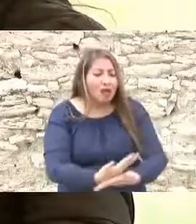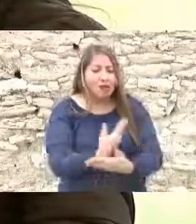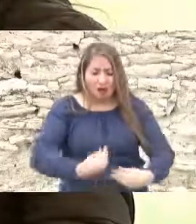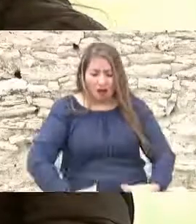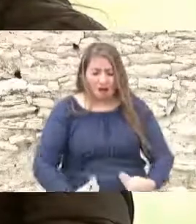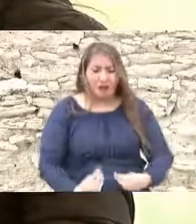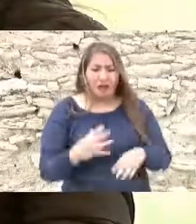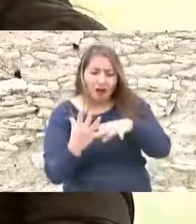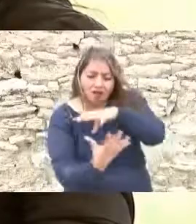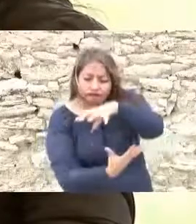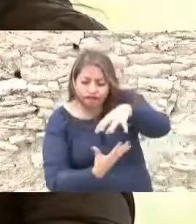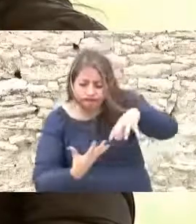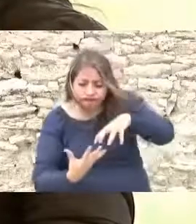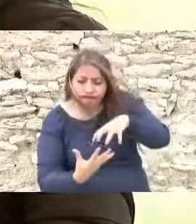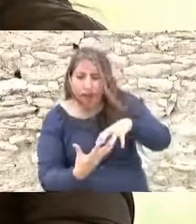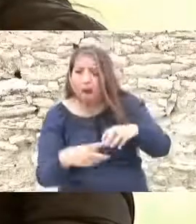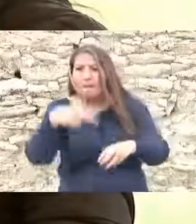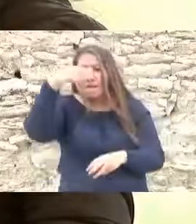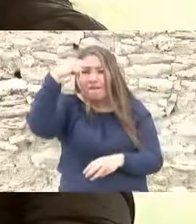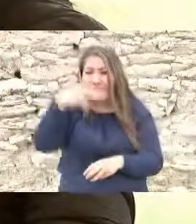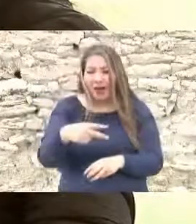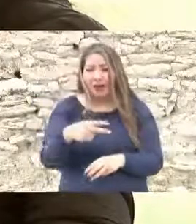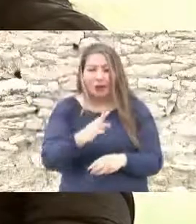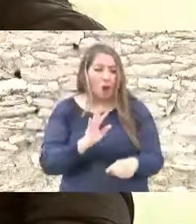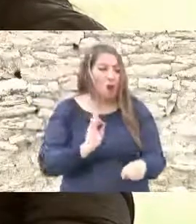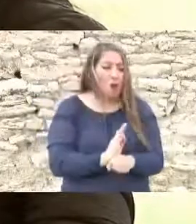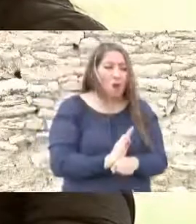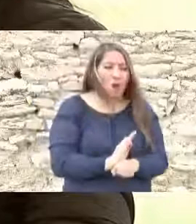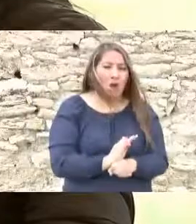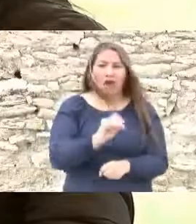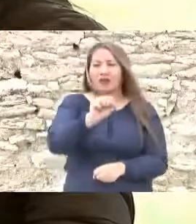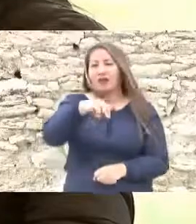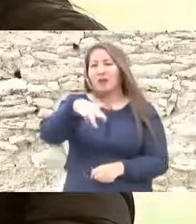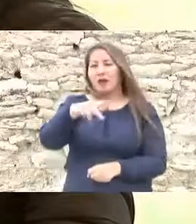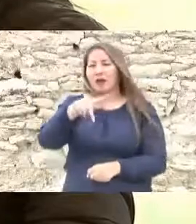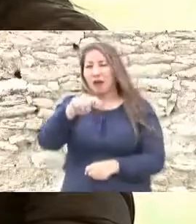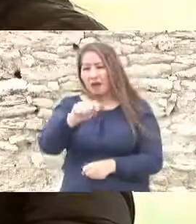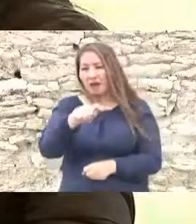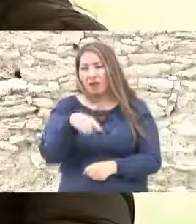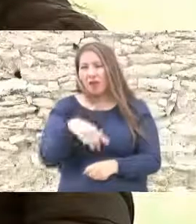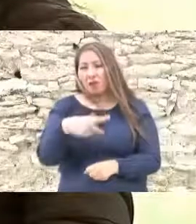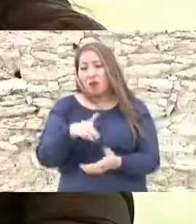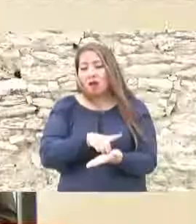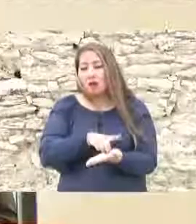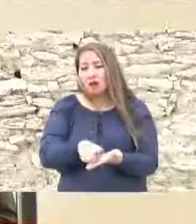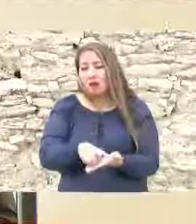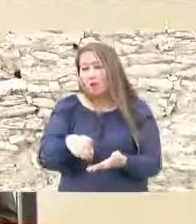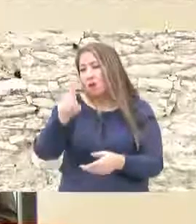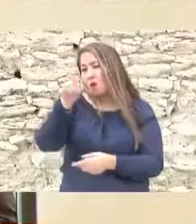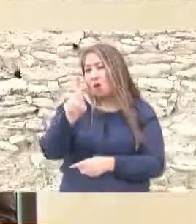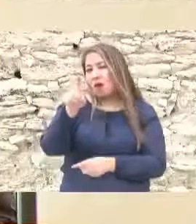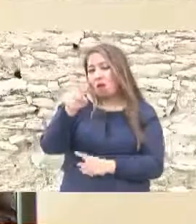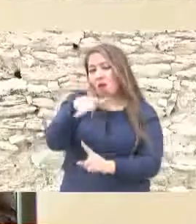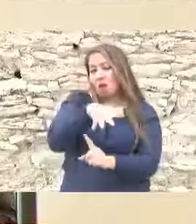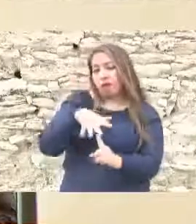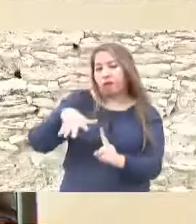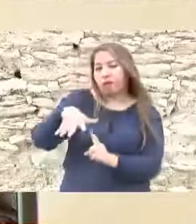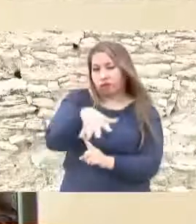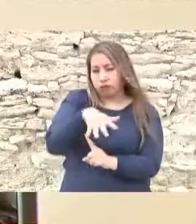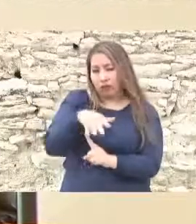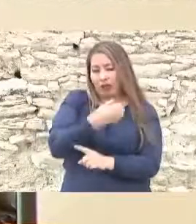planeta. México es su guardia y la Semarnat continuará luchando por el derecho al agua y al medio ambiente